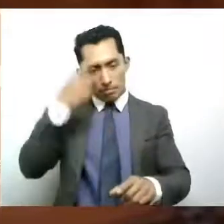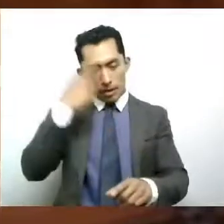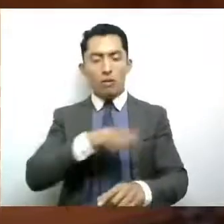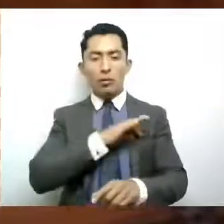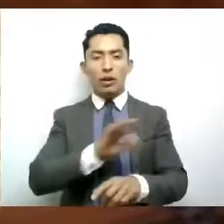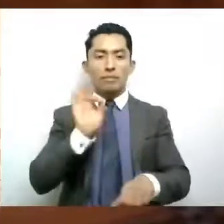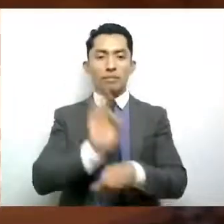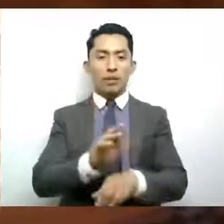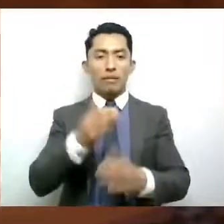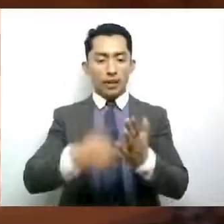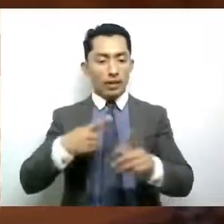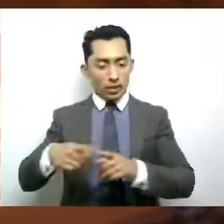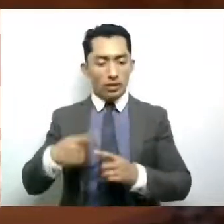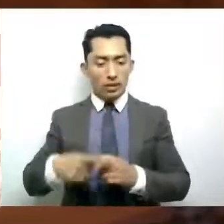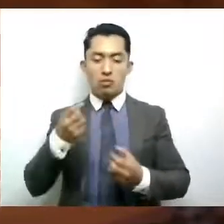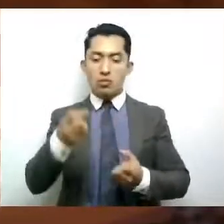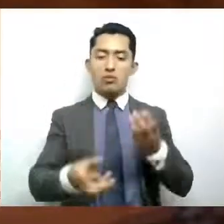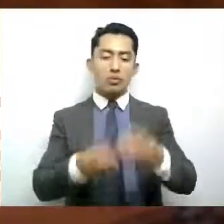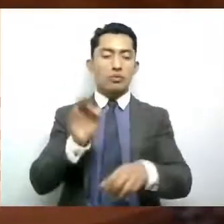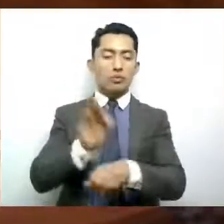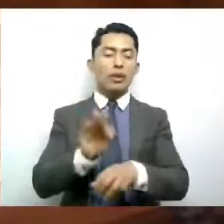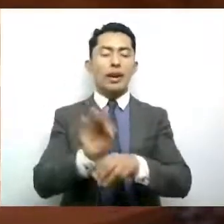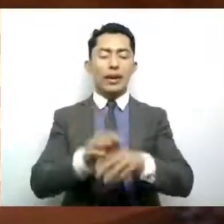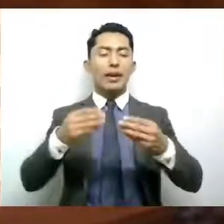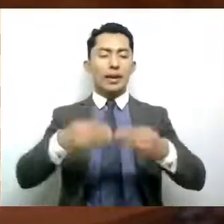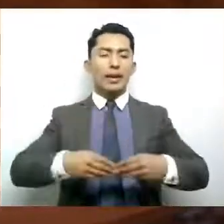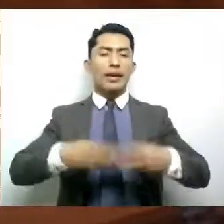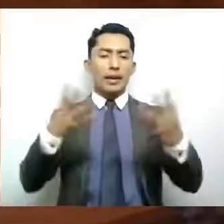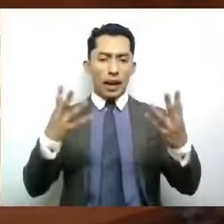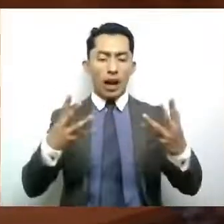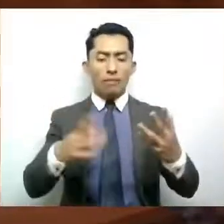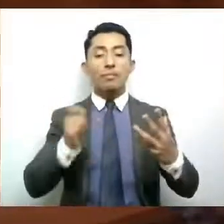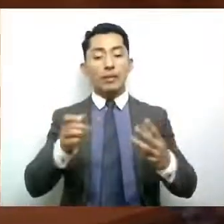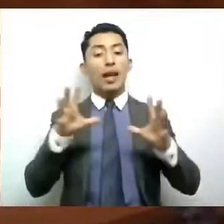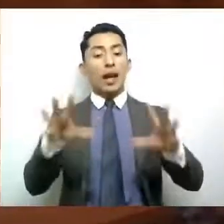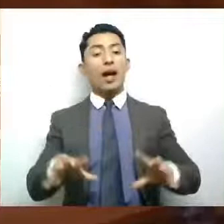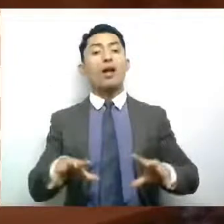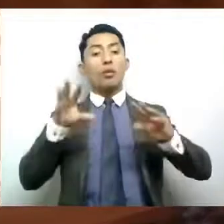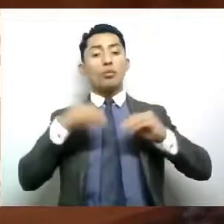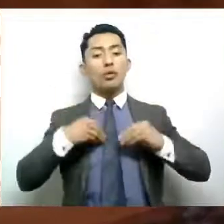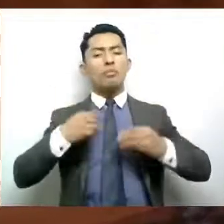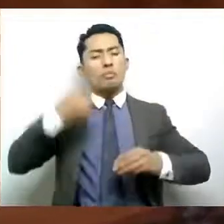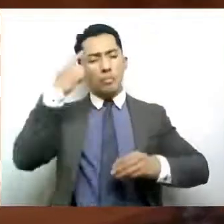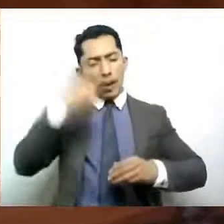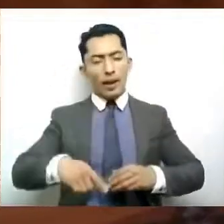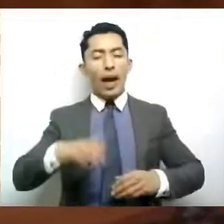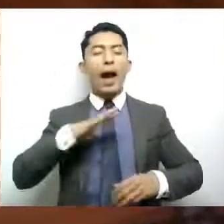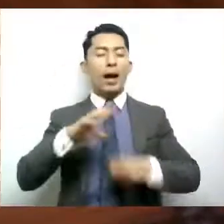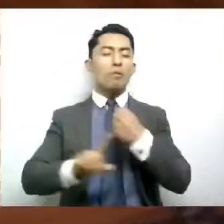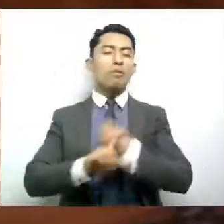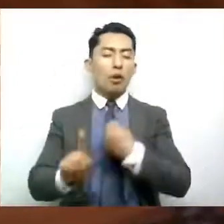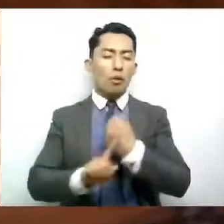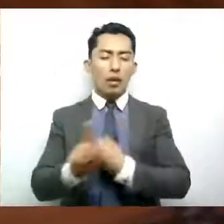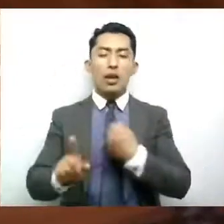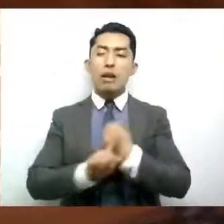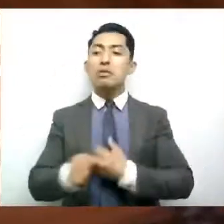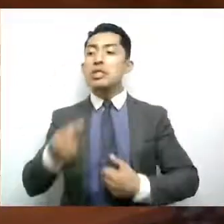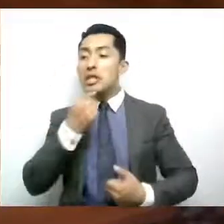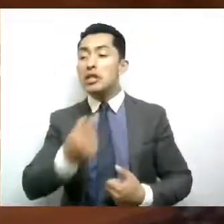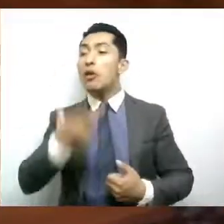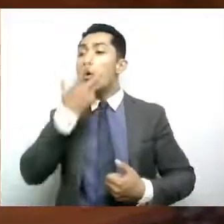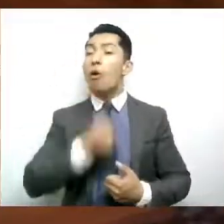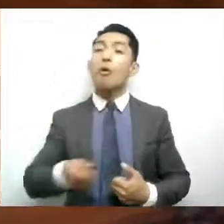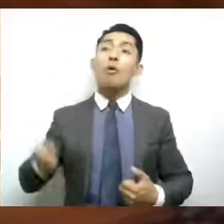sus necesidades. Es evidente que con la adopción se trata de dar solución al problema de un niño o una niña